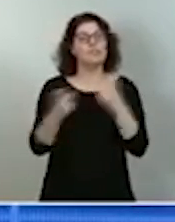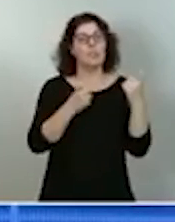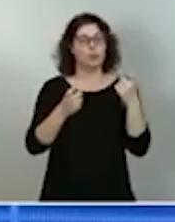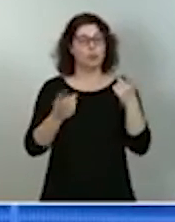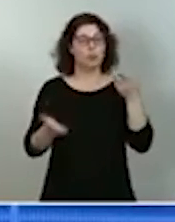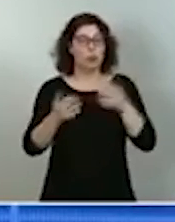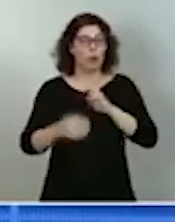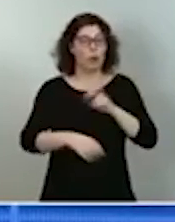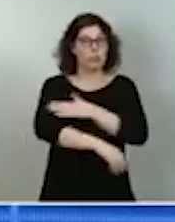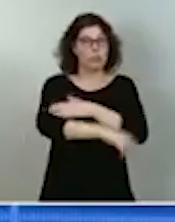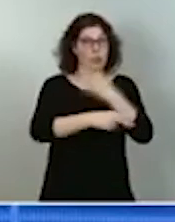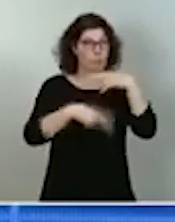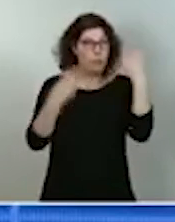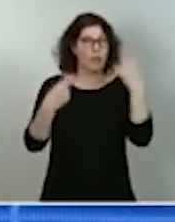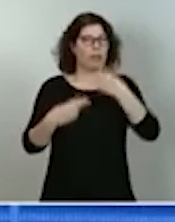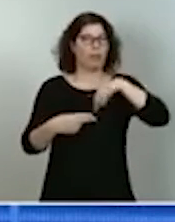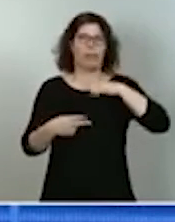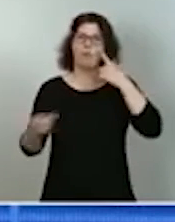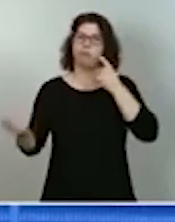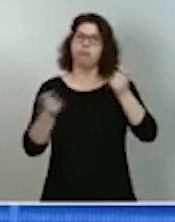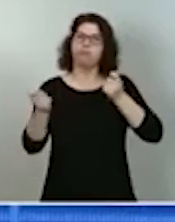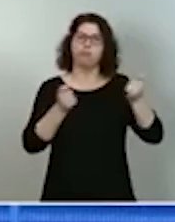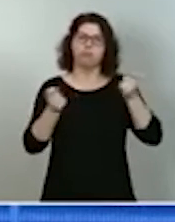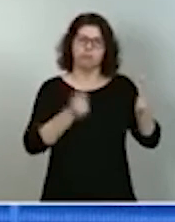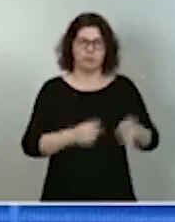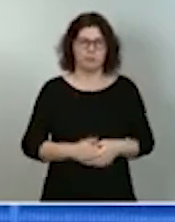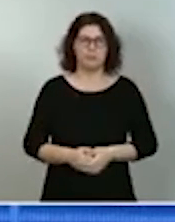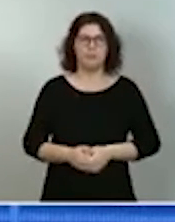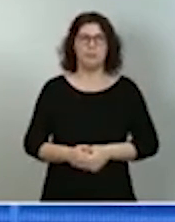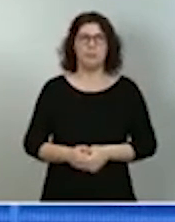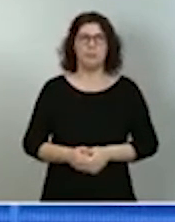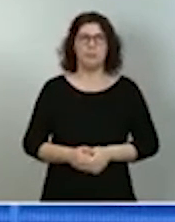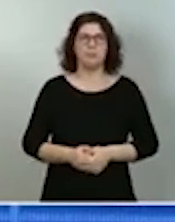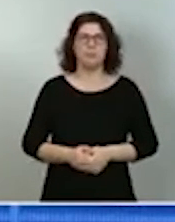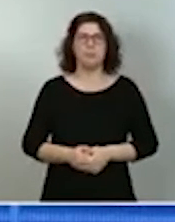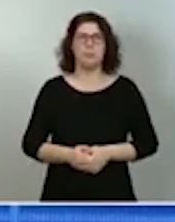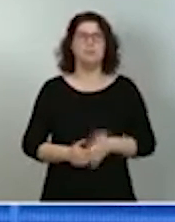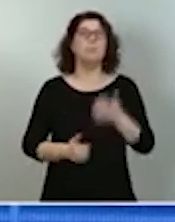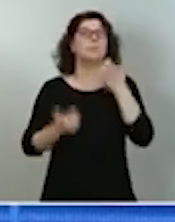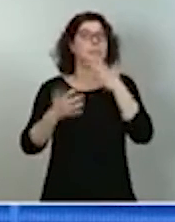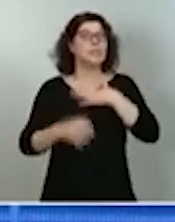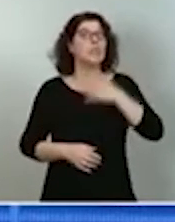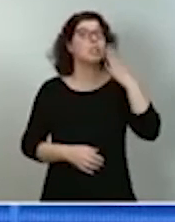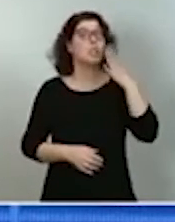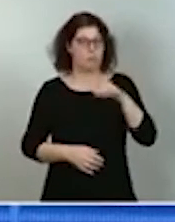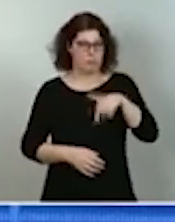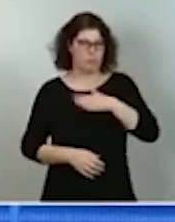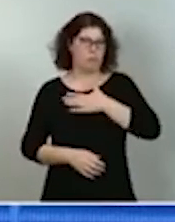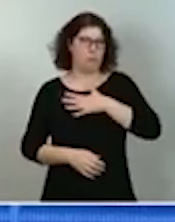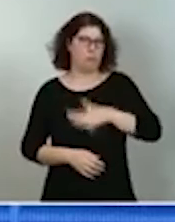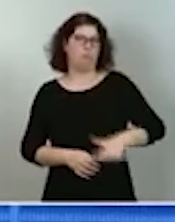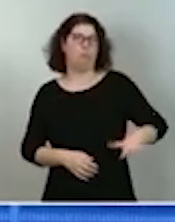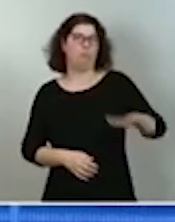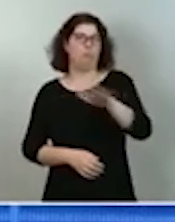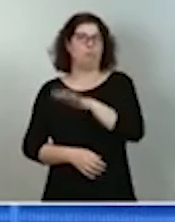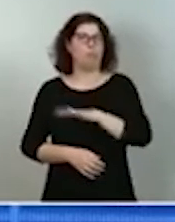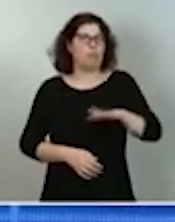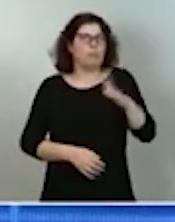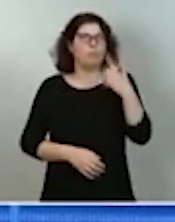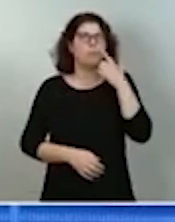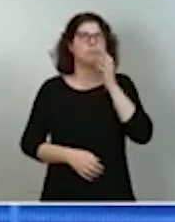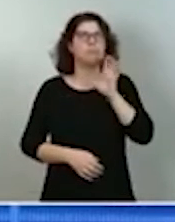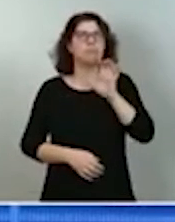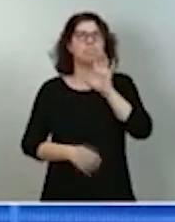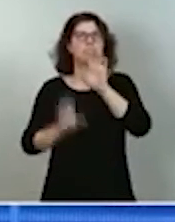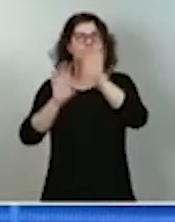Públicas. Se activará con más intensidad aún si cabe, no solamente el espacio natural de un Estado compuesto políticamente como